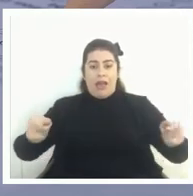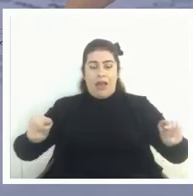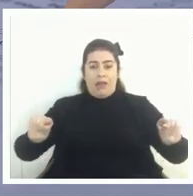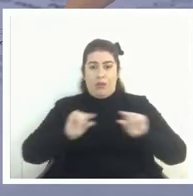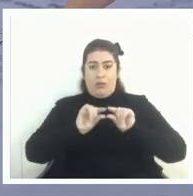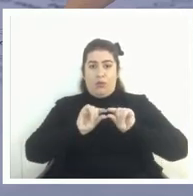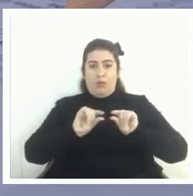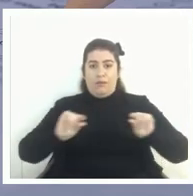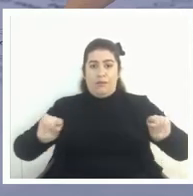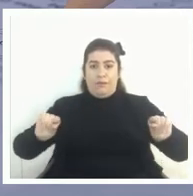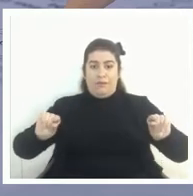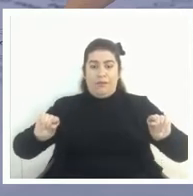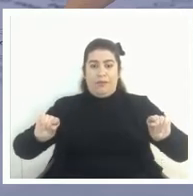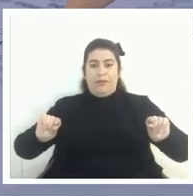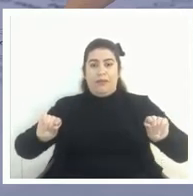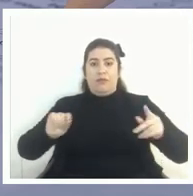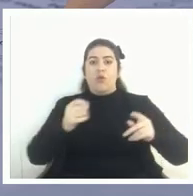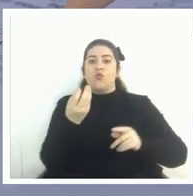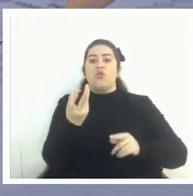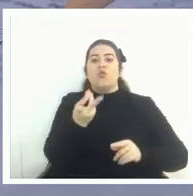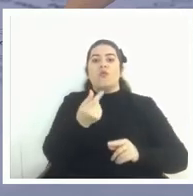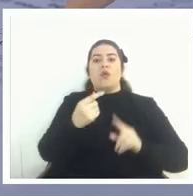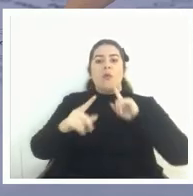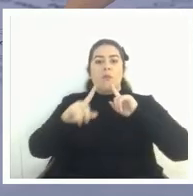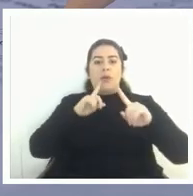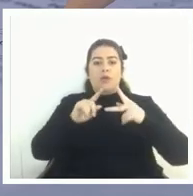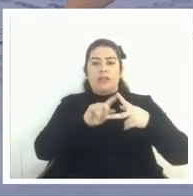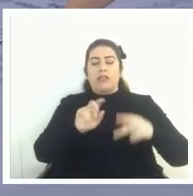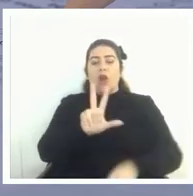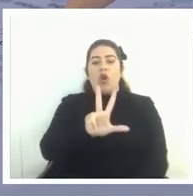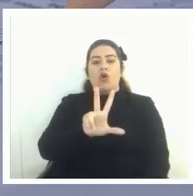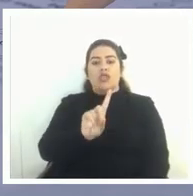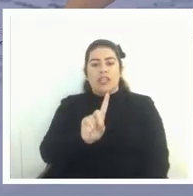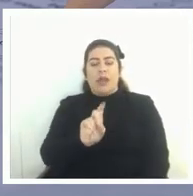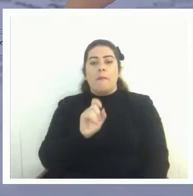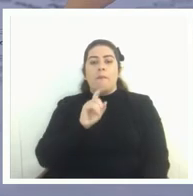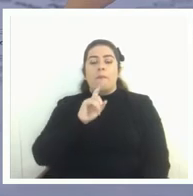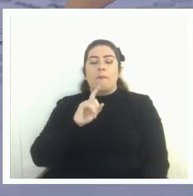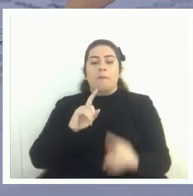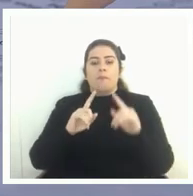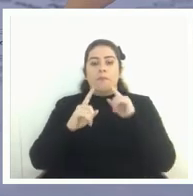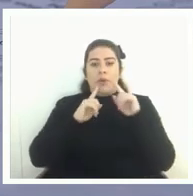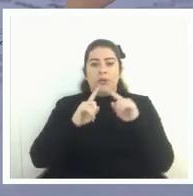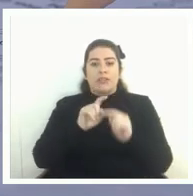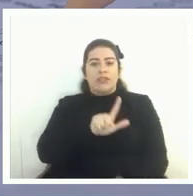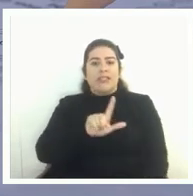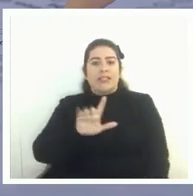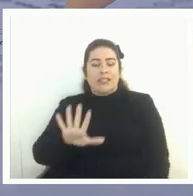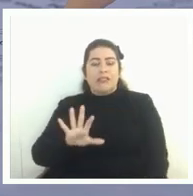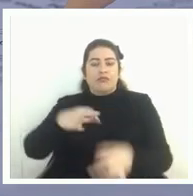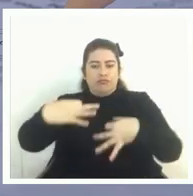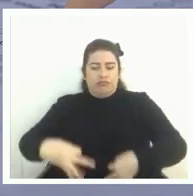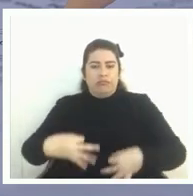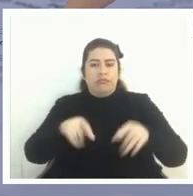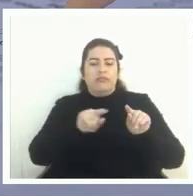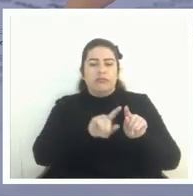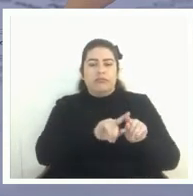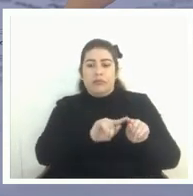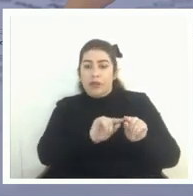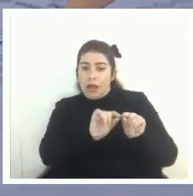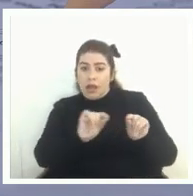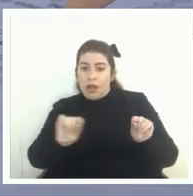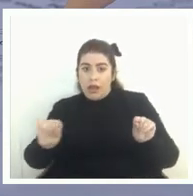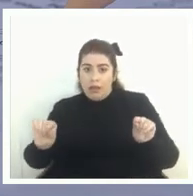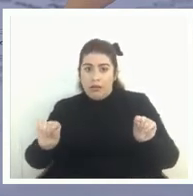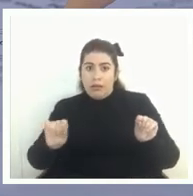se ve el número de preguntas era una prueba que tenía 80 preguntas pero solo 75 operativas y entonces cada columna es la